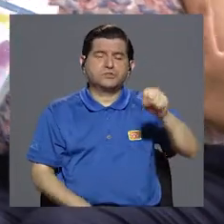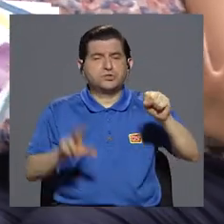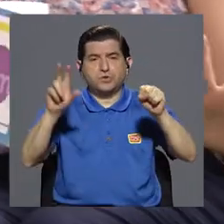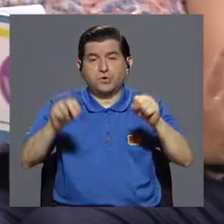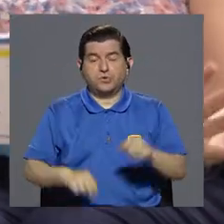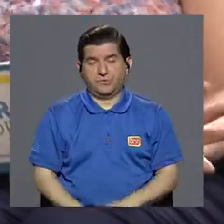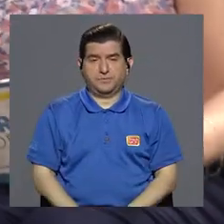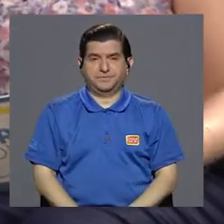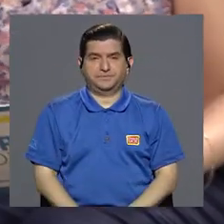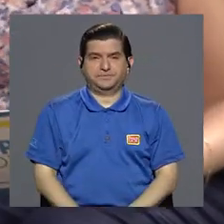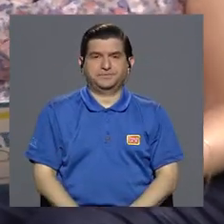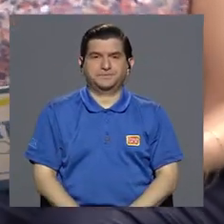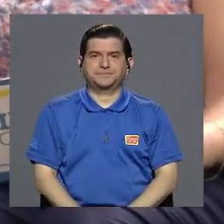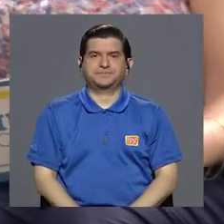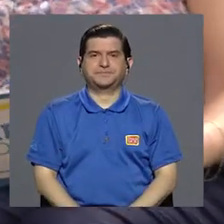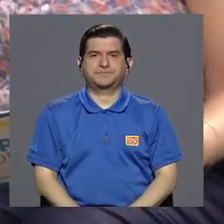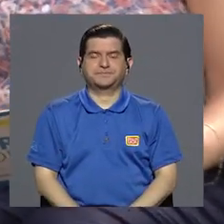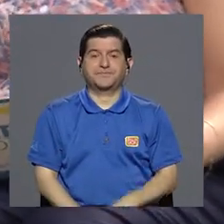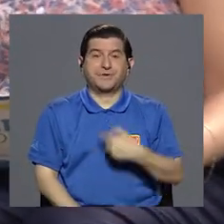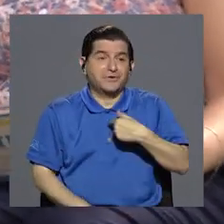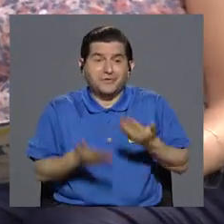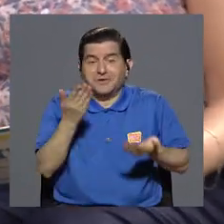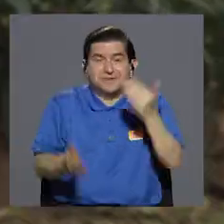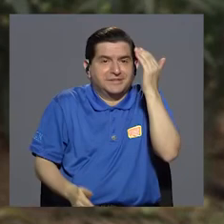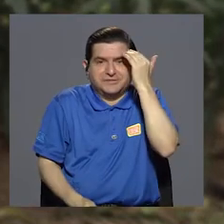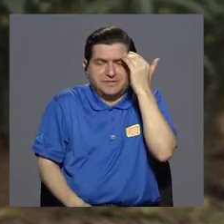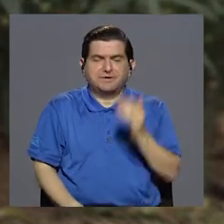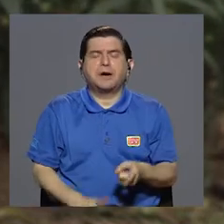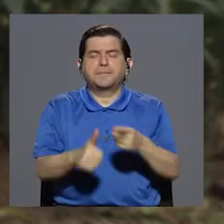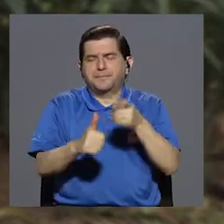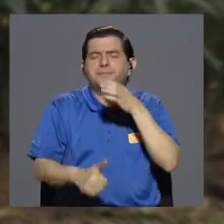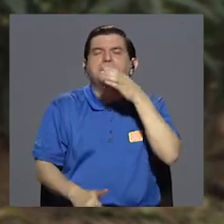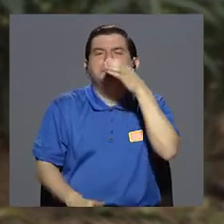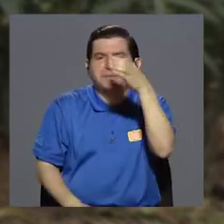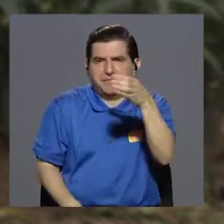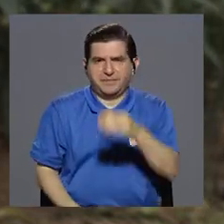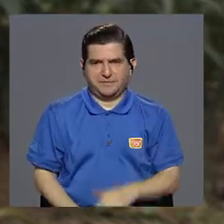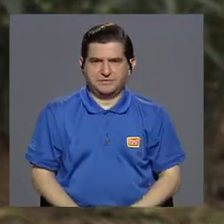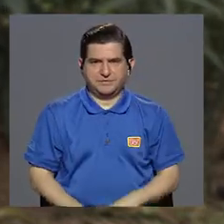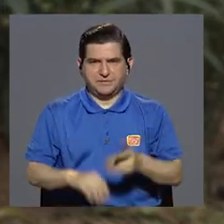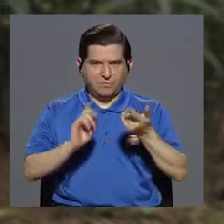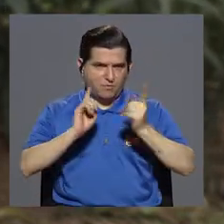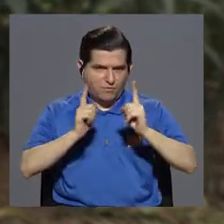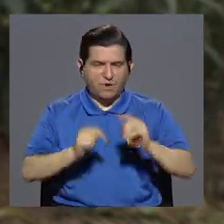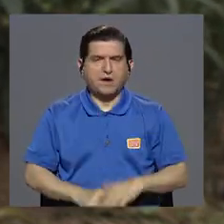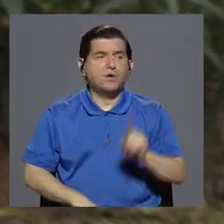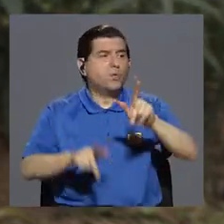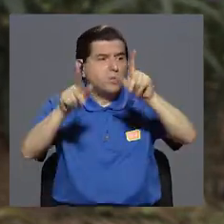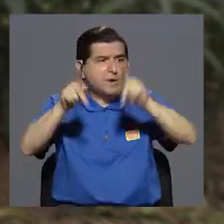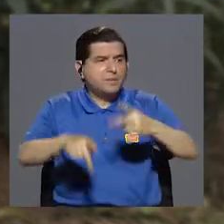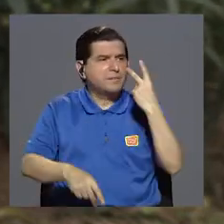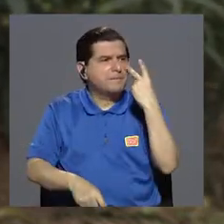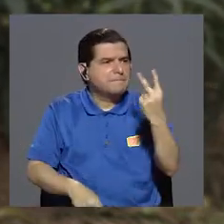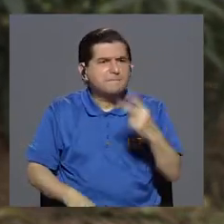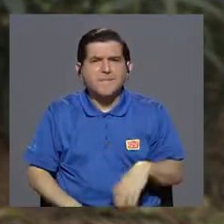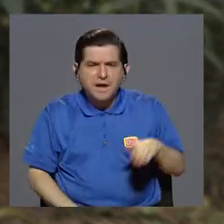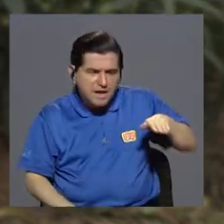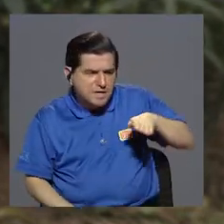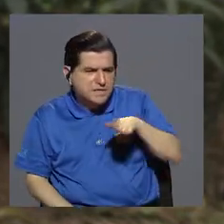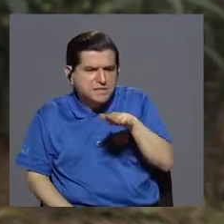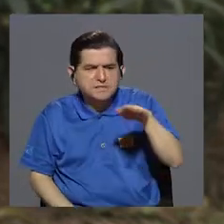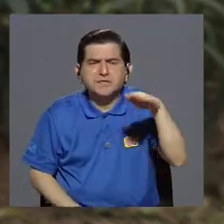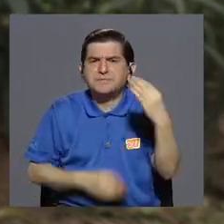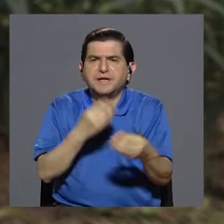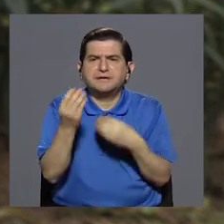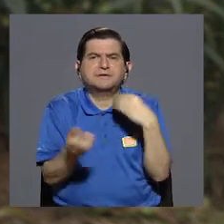probablemente me quedo congelada. Exacto. Y de hecho, una primera recomendación que puedo hacerle es que cuando una persona ve a una serpiente en el